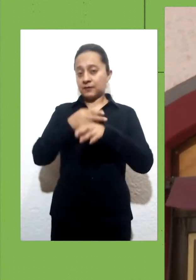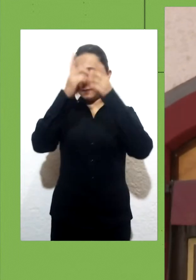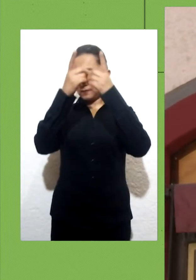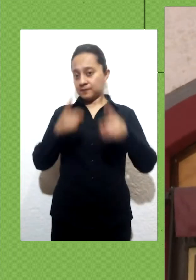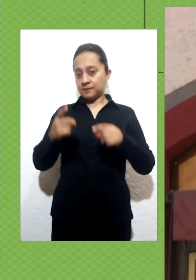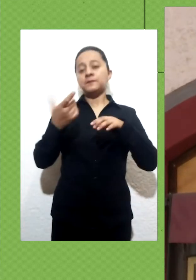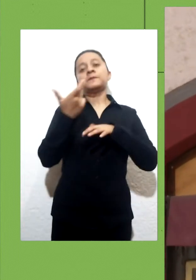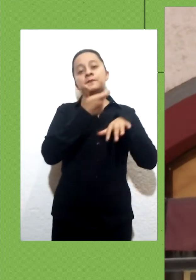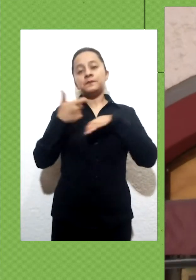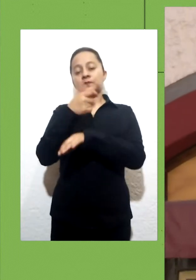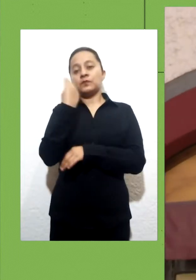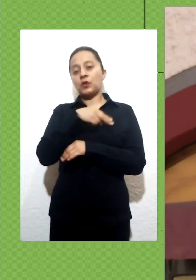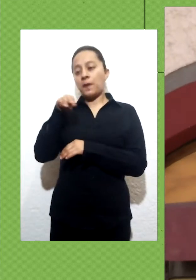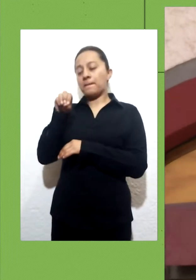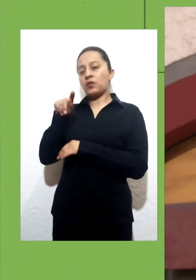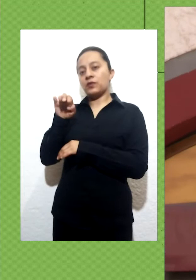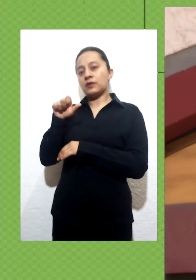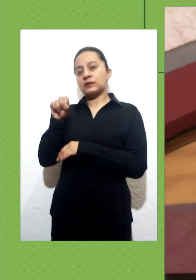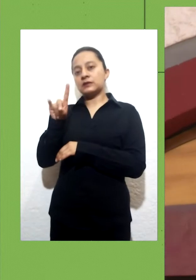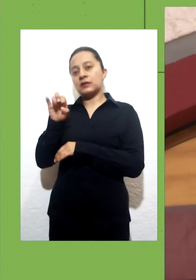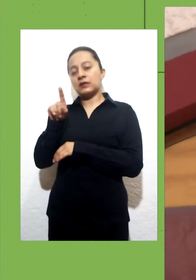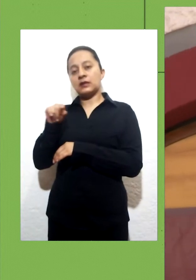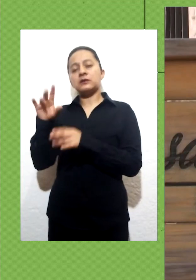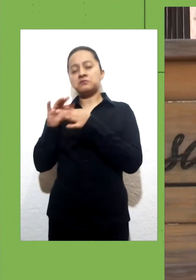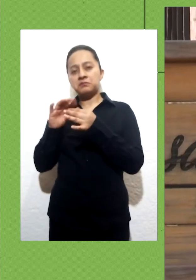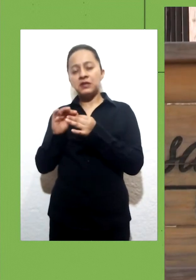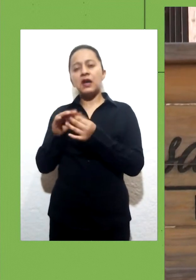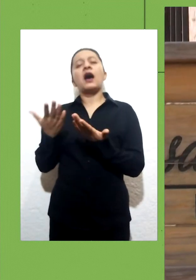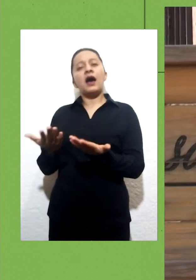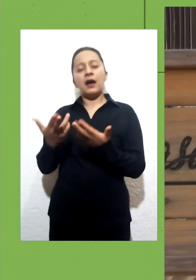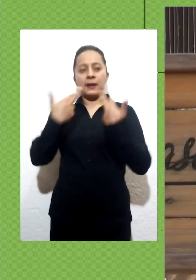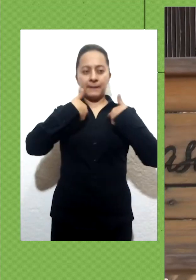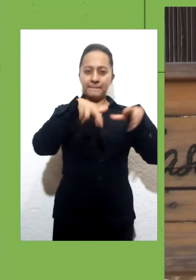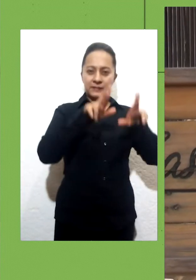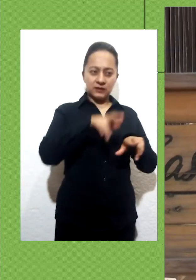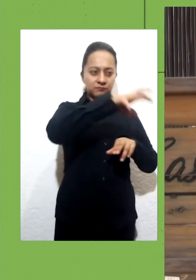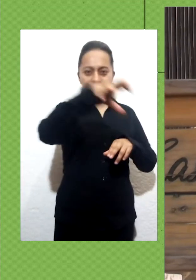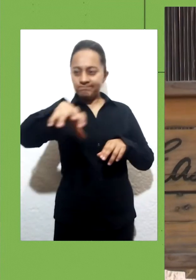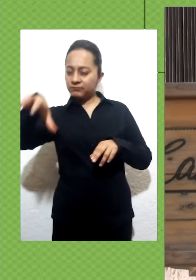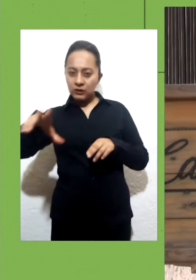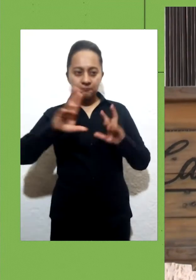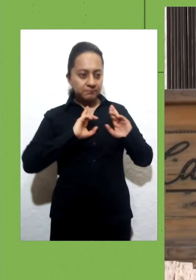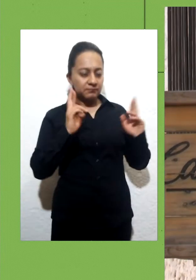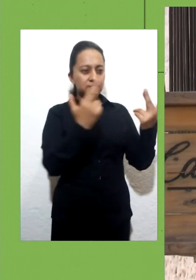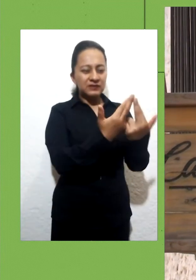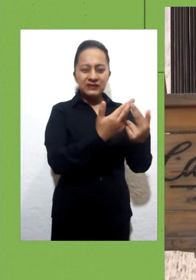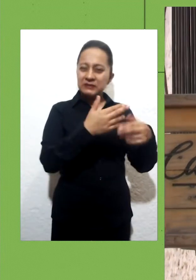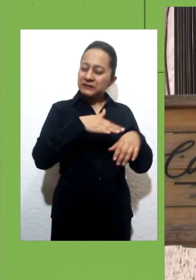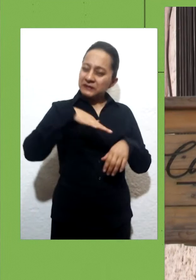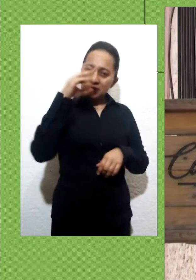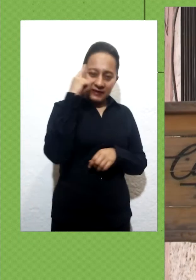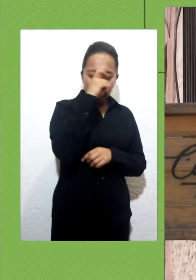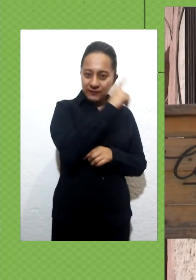Desarrollo Sostenible, Genaro Montes Díaz, informó que dicho apoyo surgió de reuniones con los representantes de los sectores que más